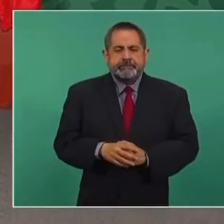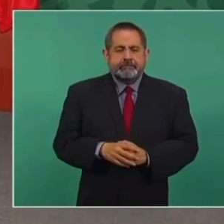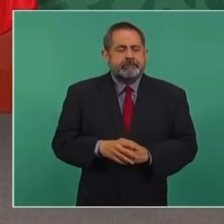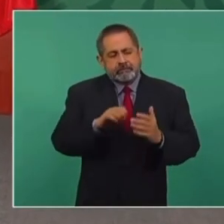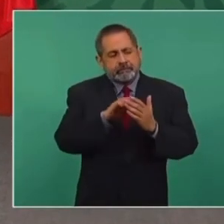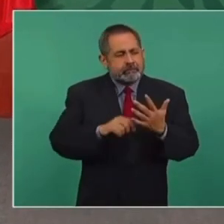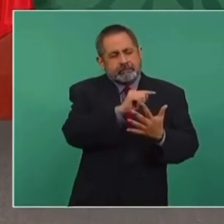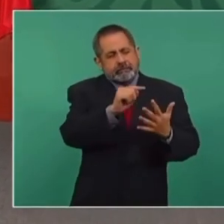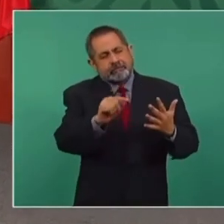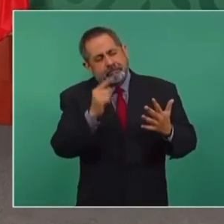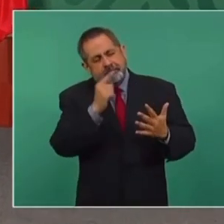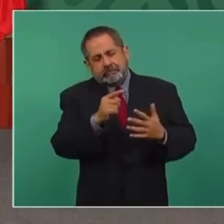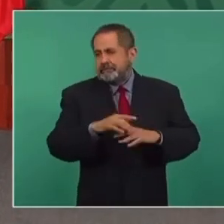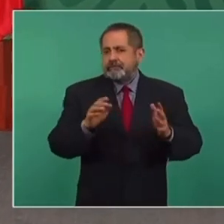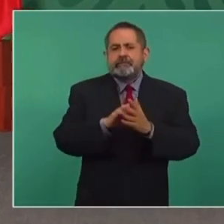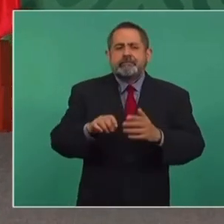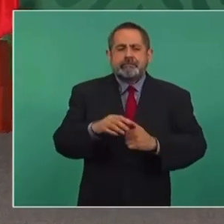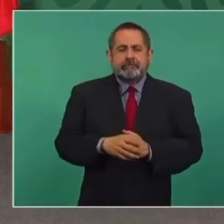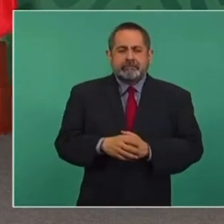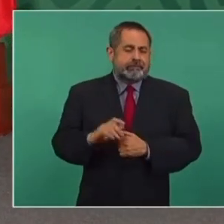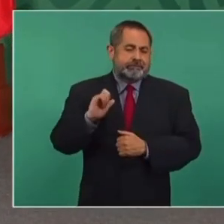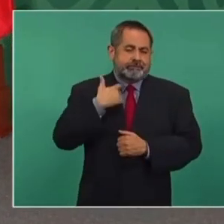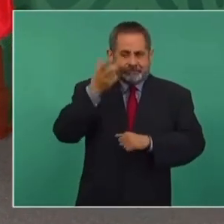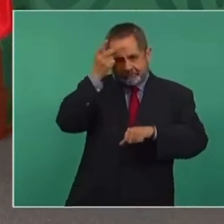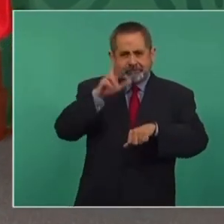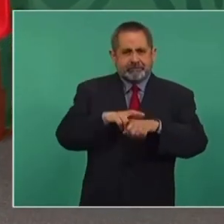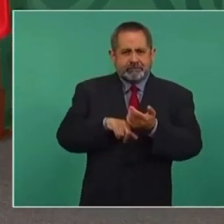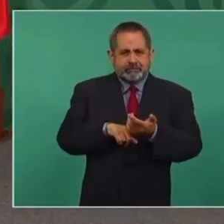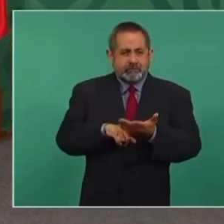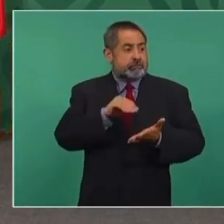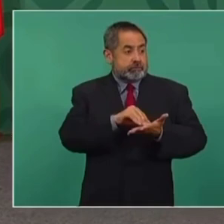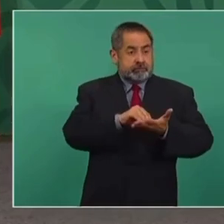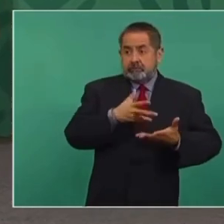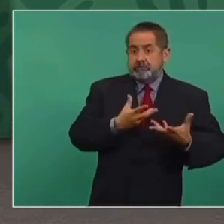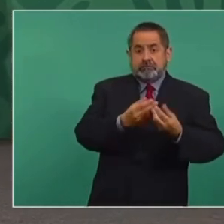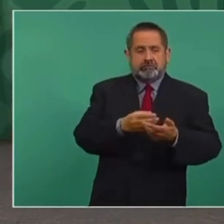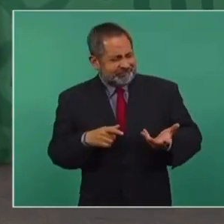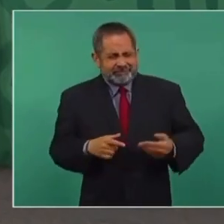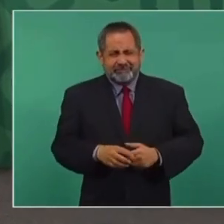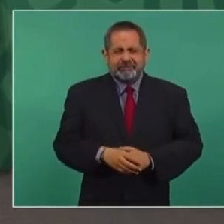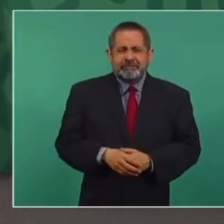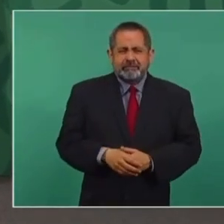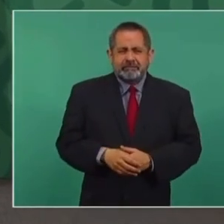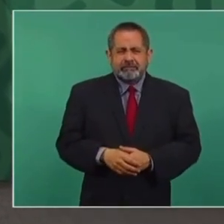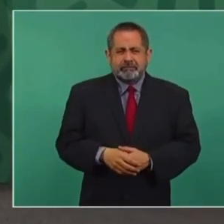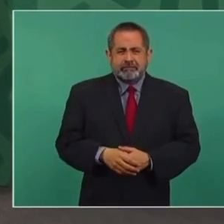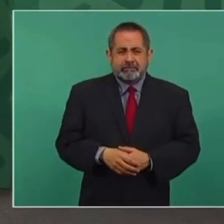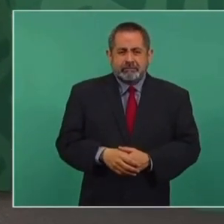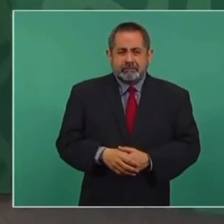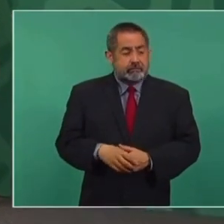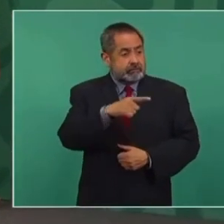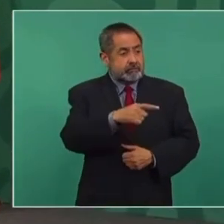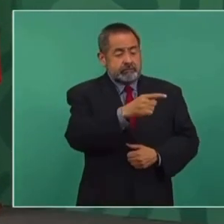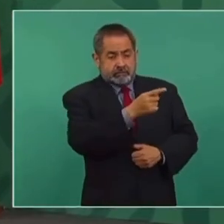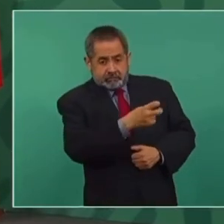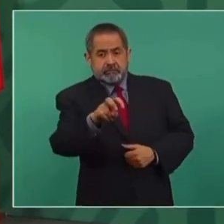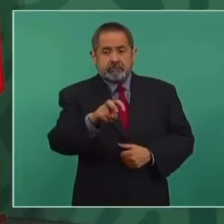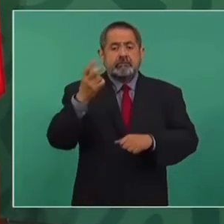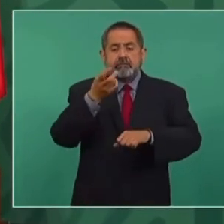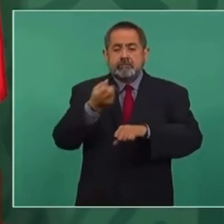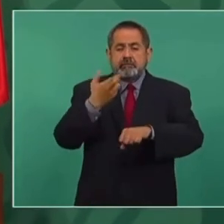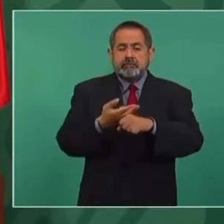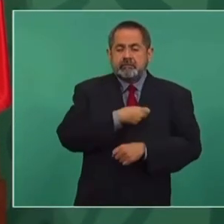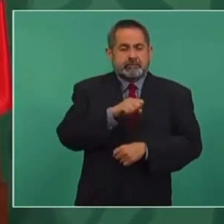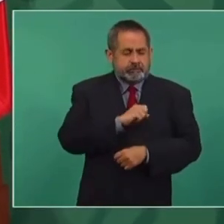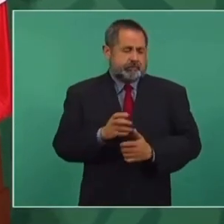Ejemplos hay muchos. Imagínense un rector que todavía tiene mucha influencia, Narro, se va de secretario de